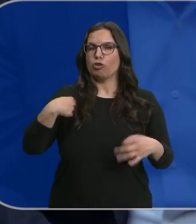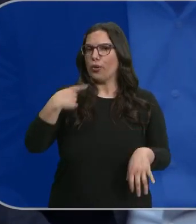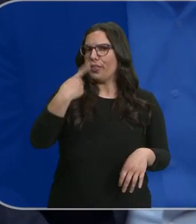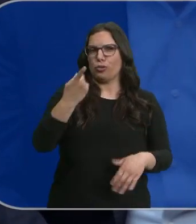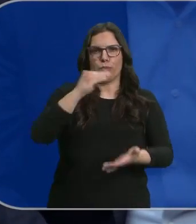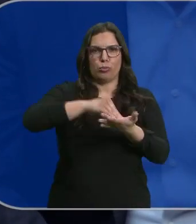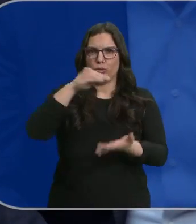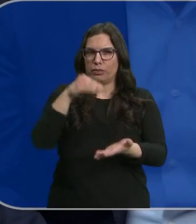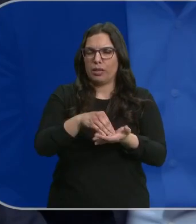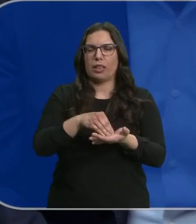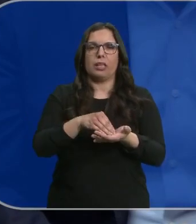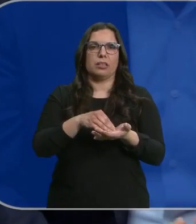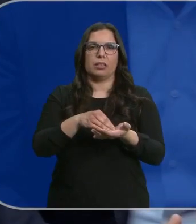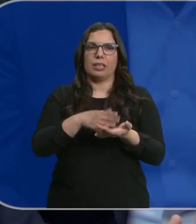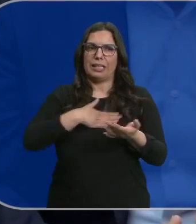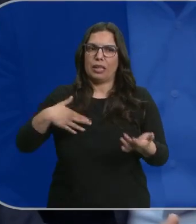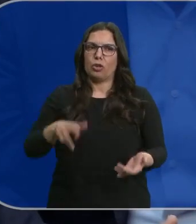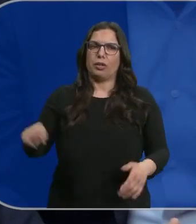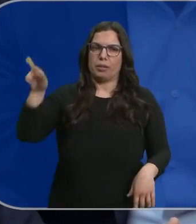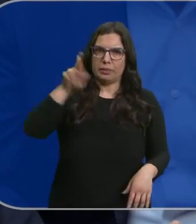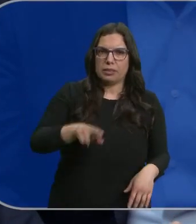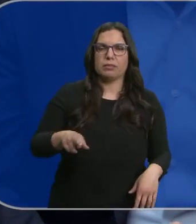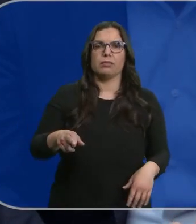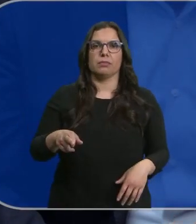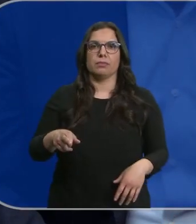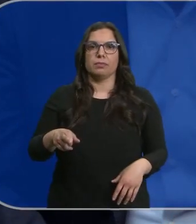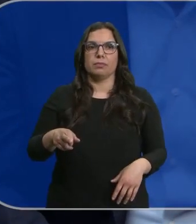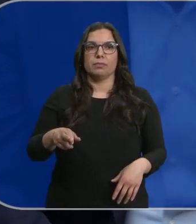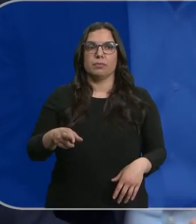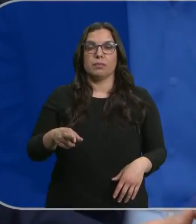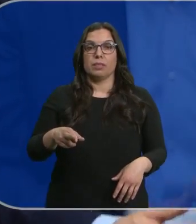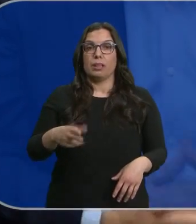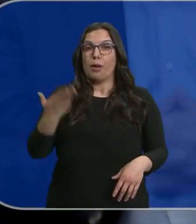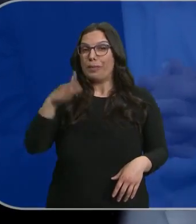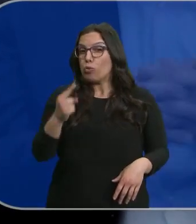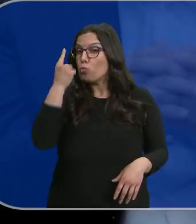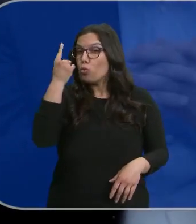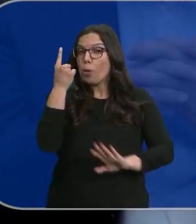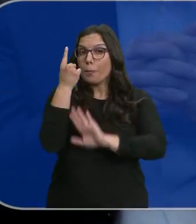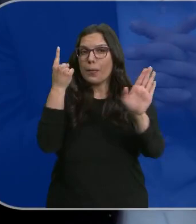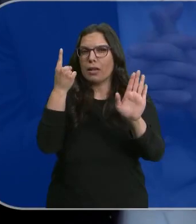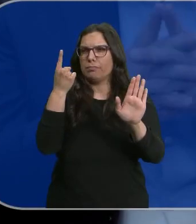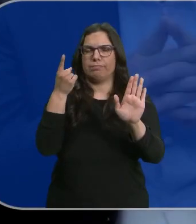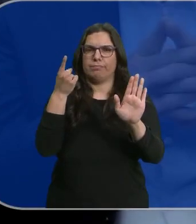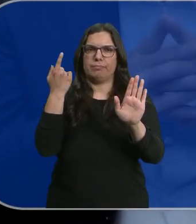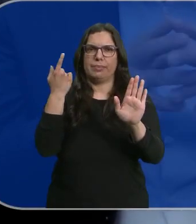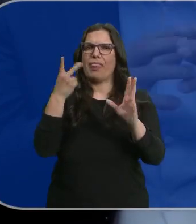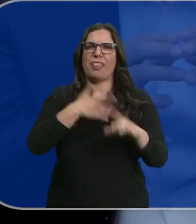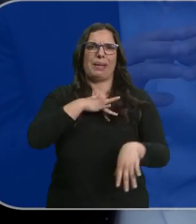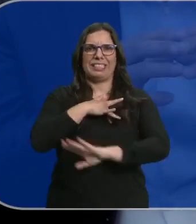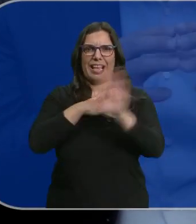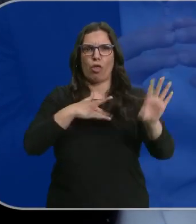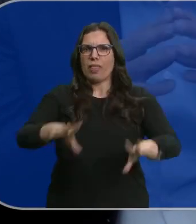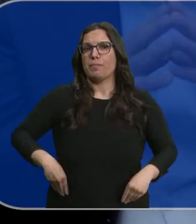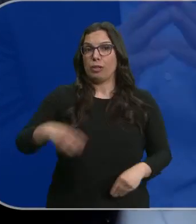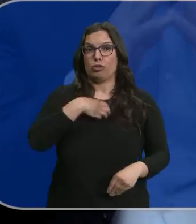decir muchas veces, y lo quiero volver a repetir, que un solo fallecido ya es muchísimo, es demasiado,